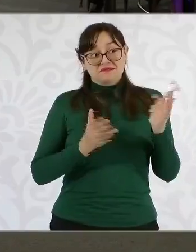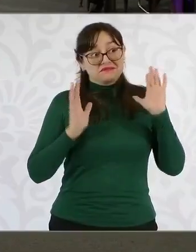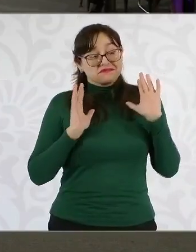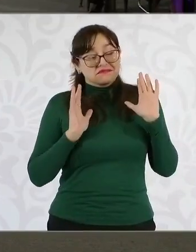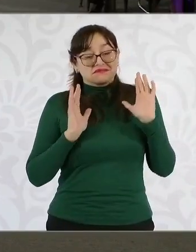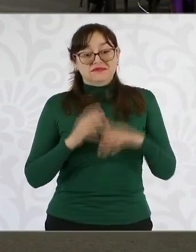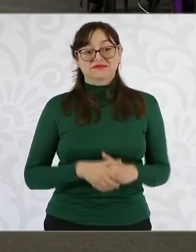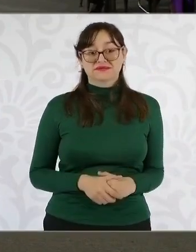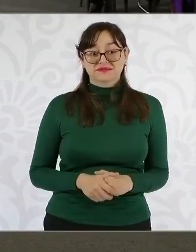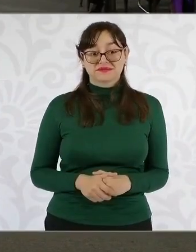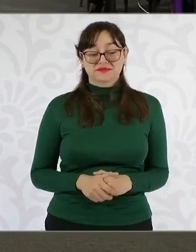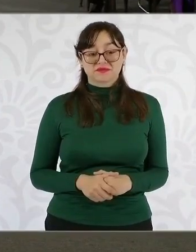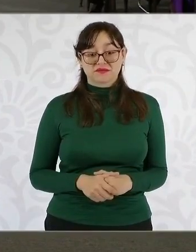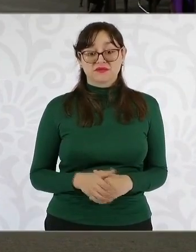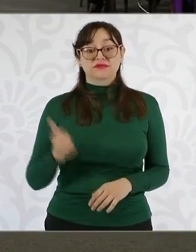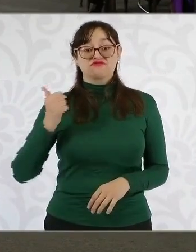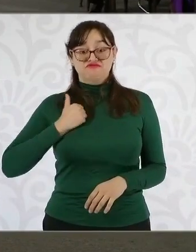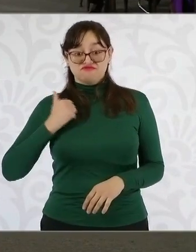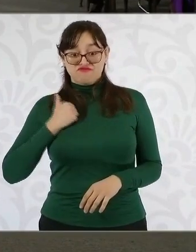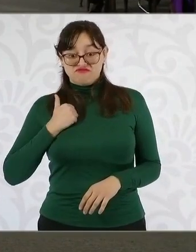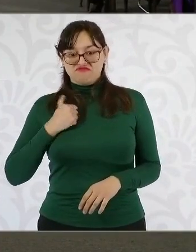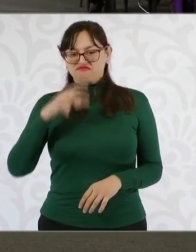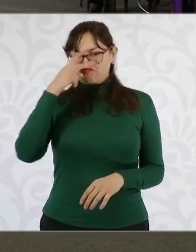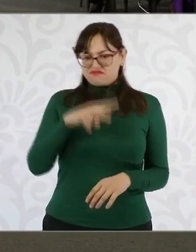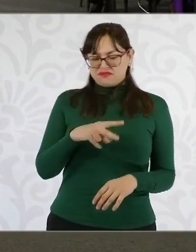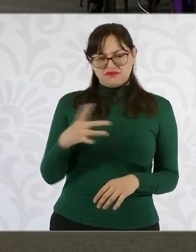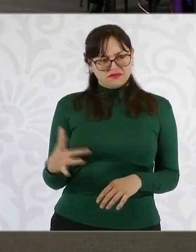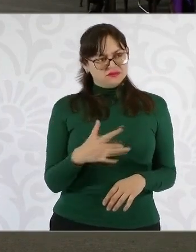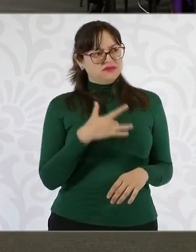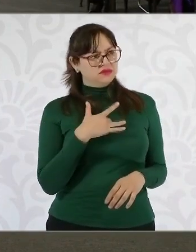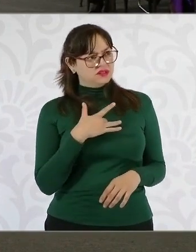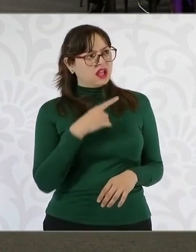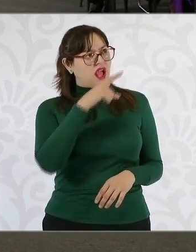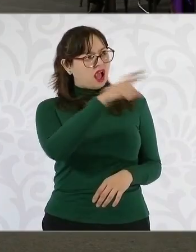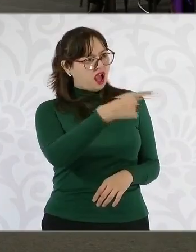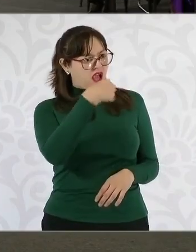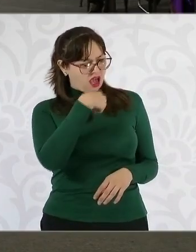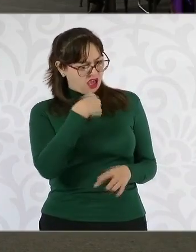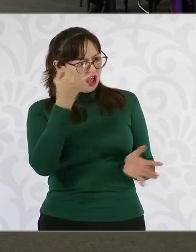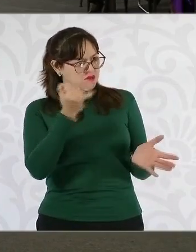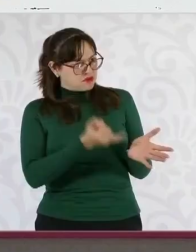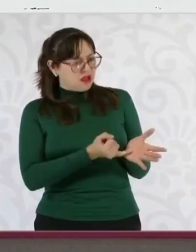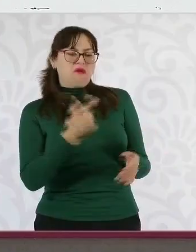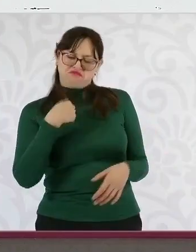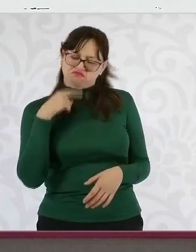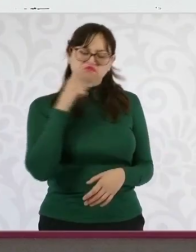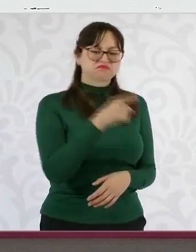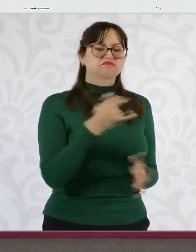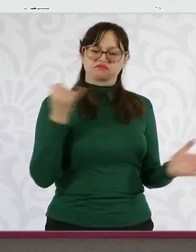hubiese, por parte de Canadá y de México, que poner otros impuestos similares,